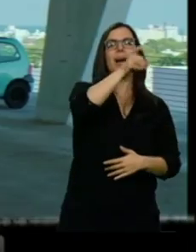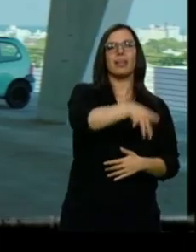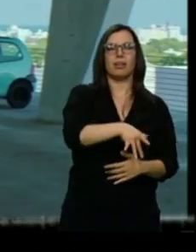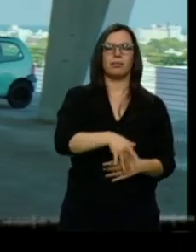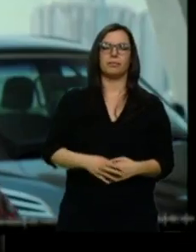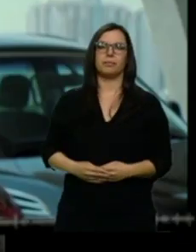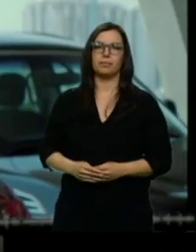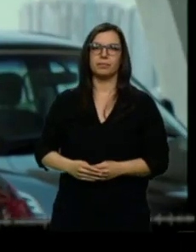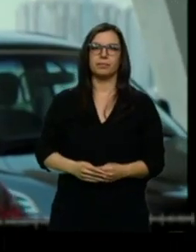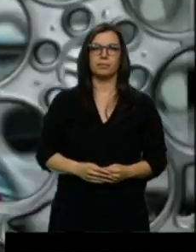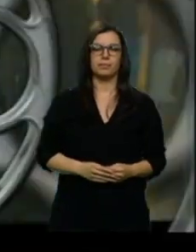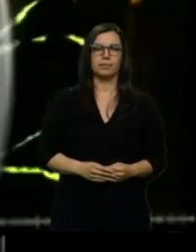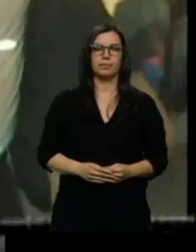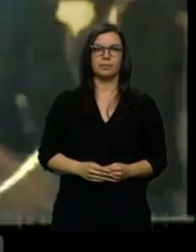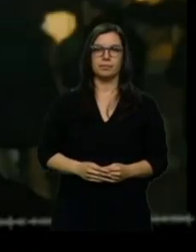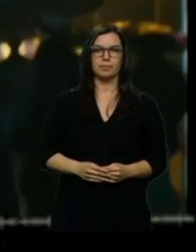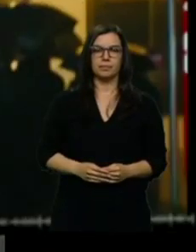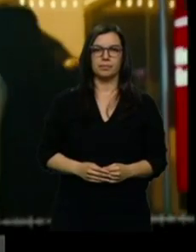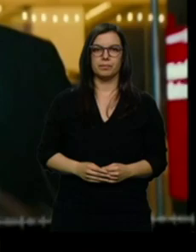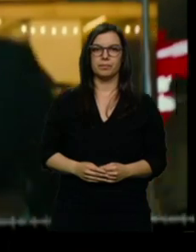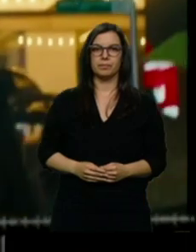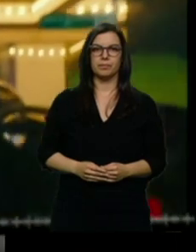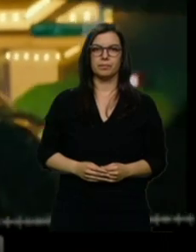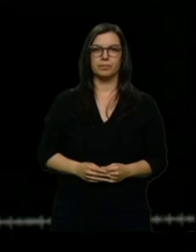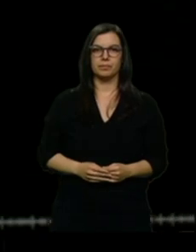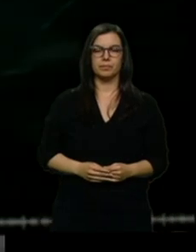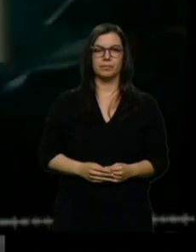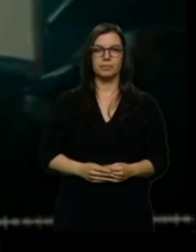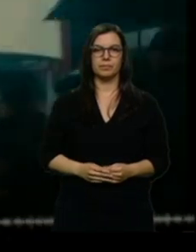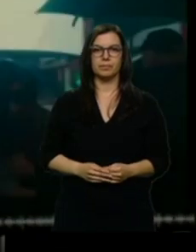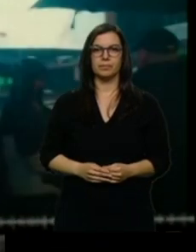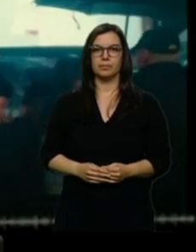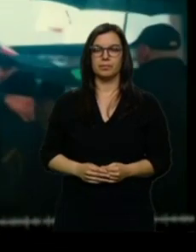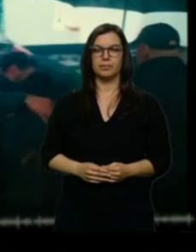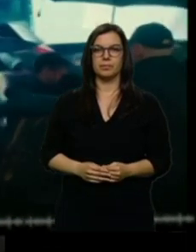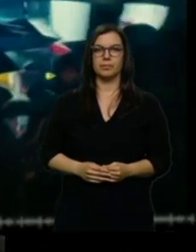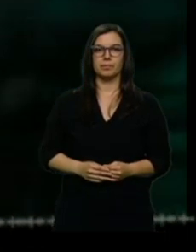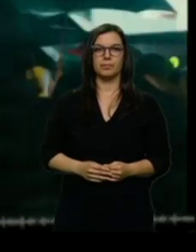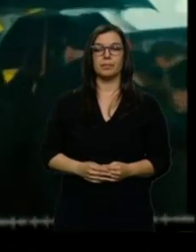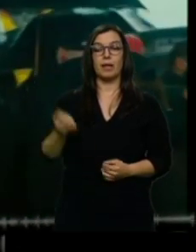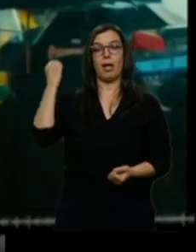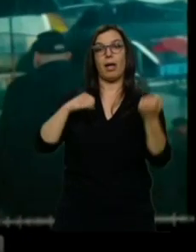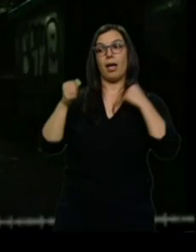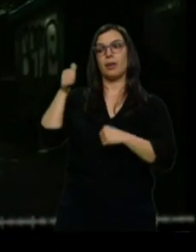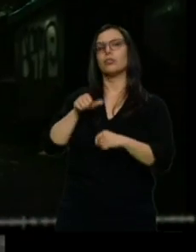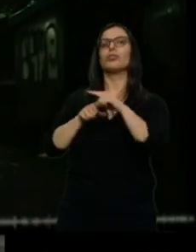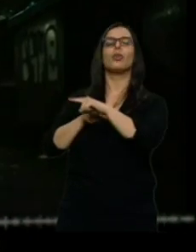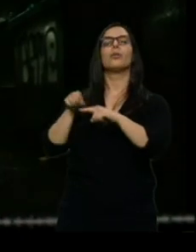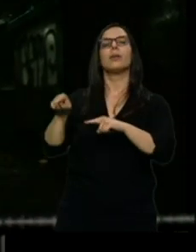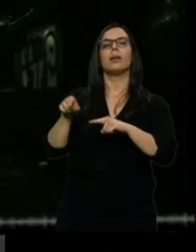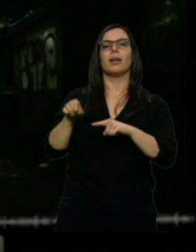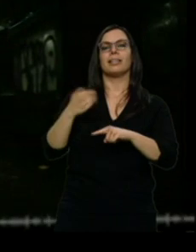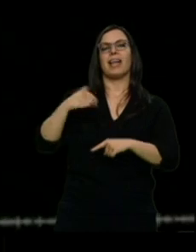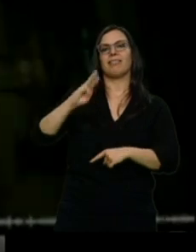No me jodas, ¿un twingo? No tienes escapatoria. Keanu Reeves se mete por tercera vez en la piel del sicario John Wick.